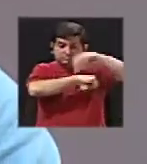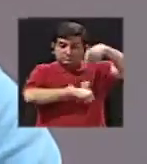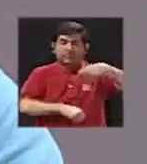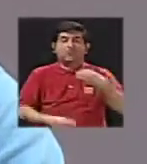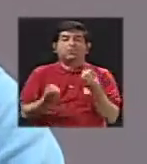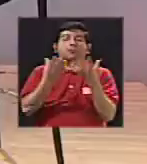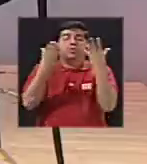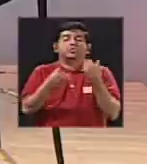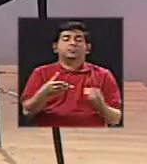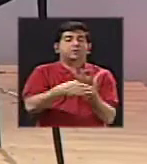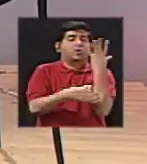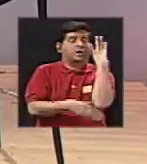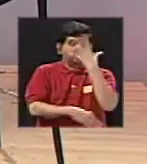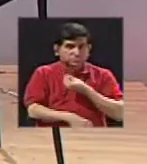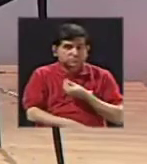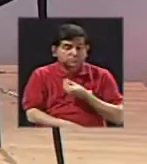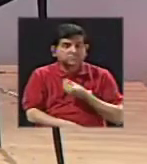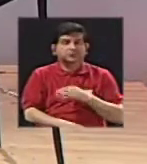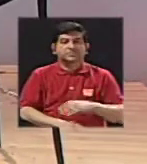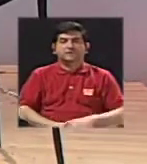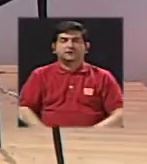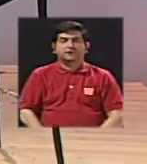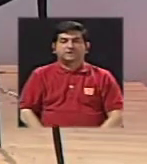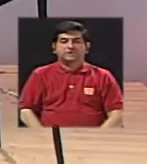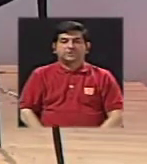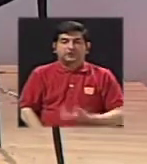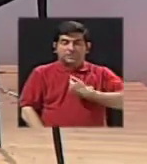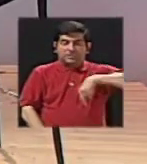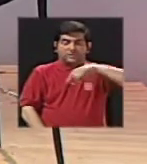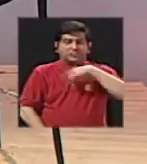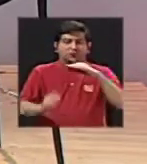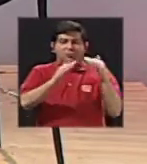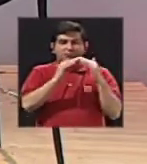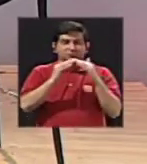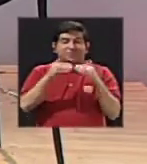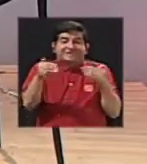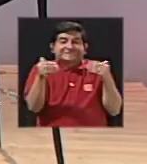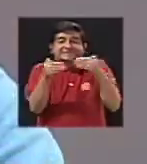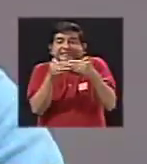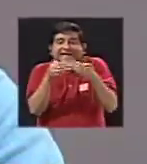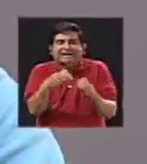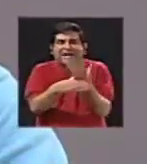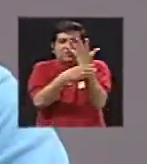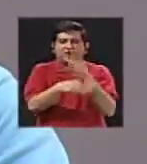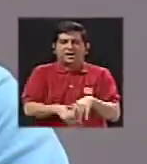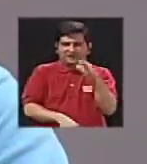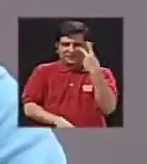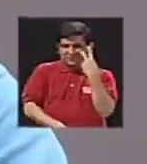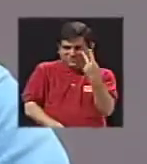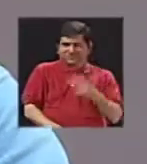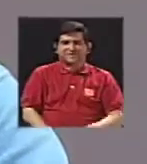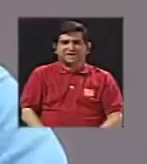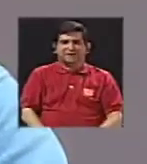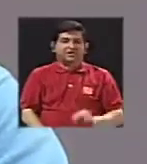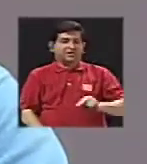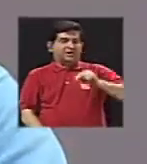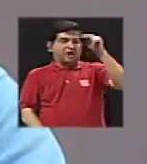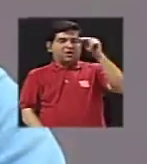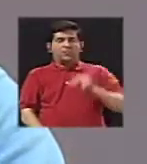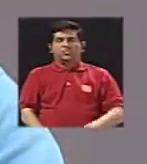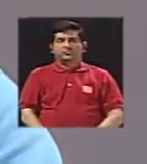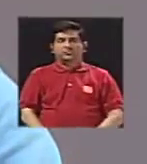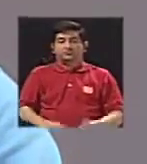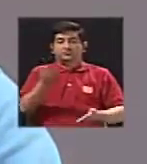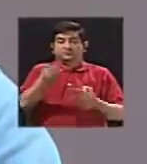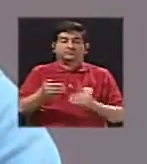tantos volcanes muy bonitos que vivimos en ciudades sobre volcanes. Si usted vuelve a ver hacia el norte el día de